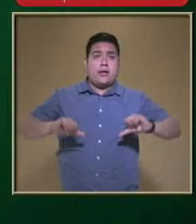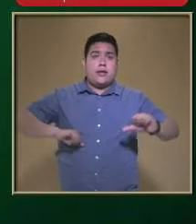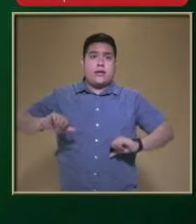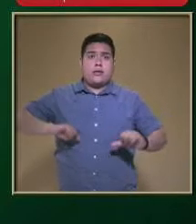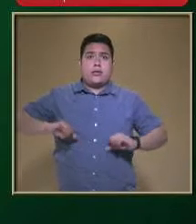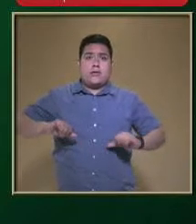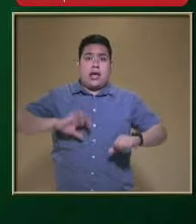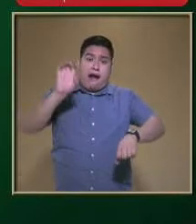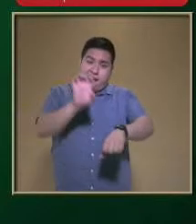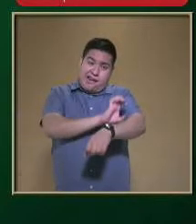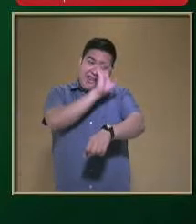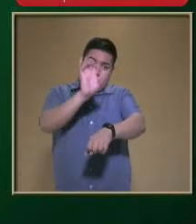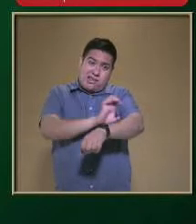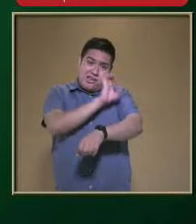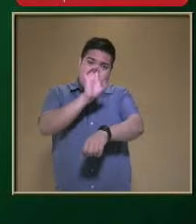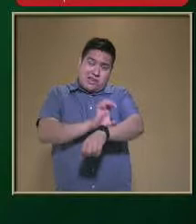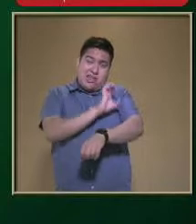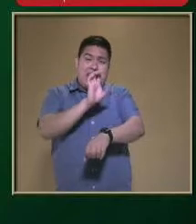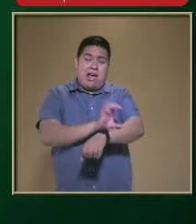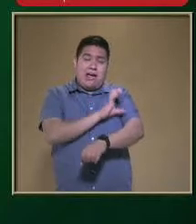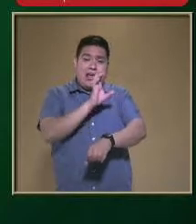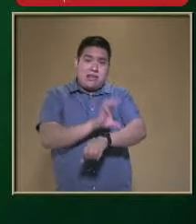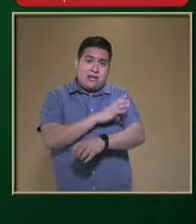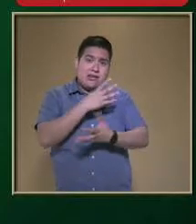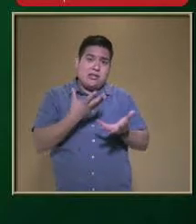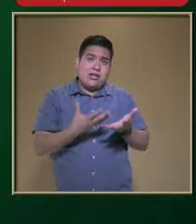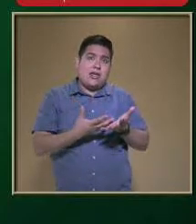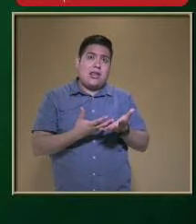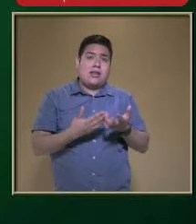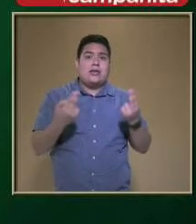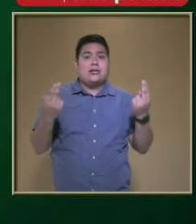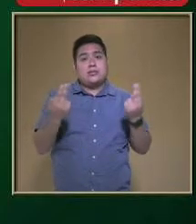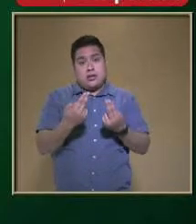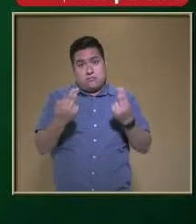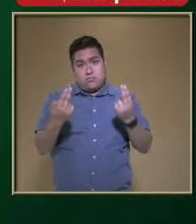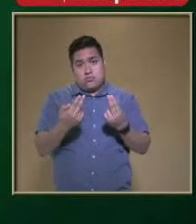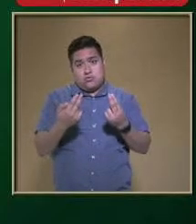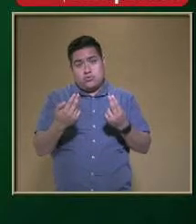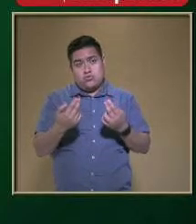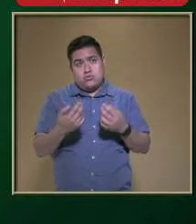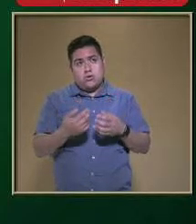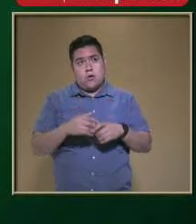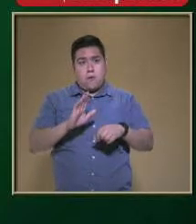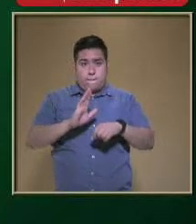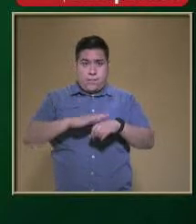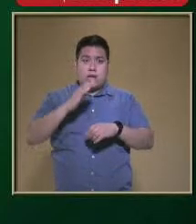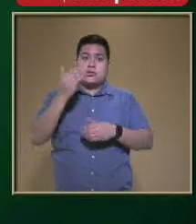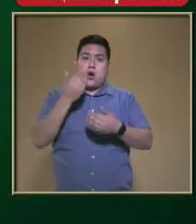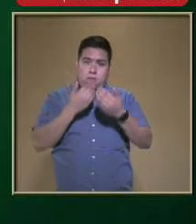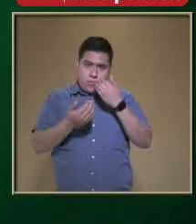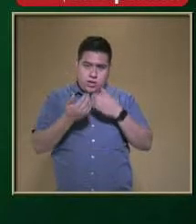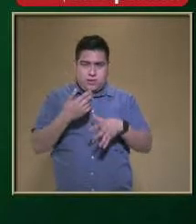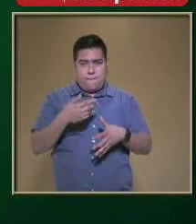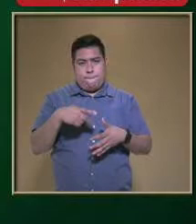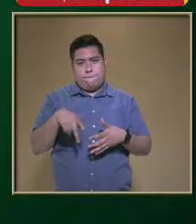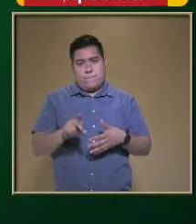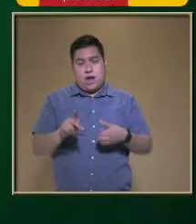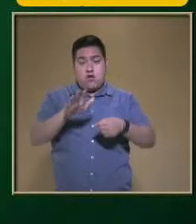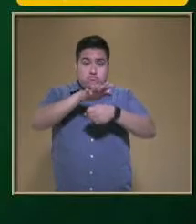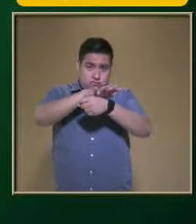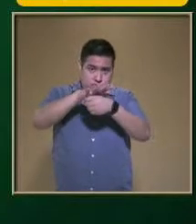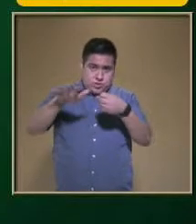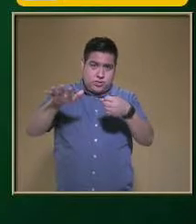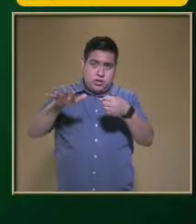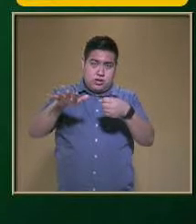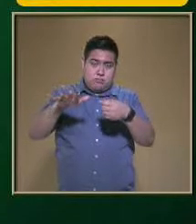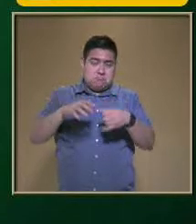Alta demanda De gasto de energía Pues necesitaremos Comer una dieta Con más alimentos Cuando dice Que es suficiente Pues